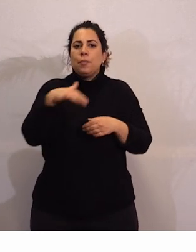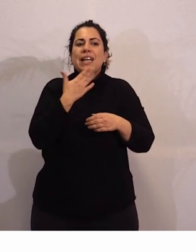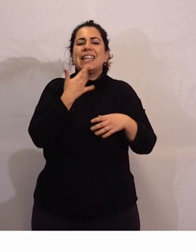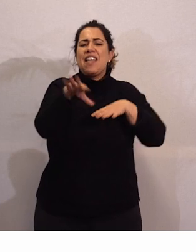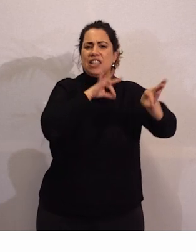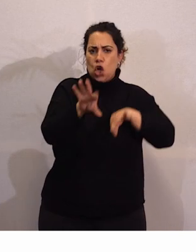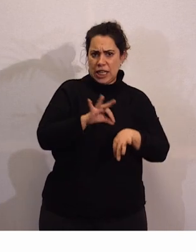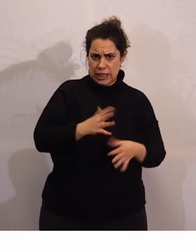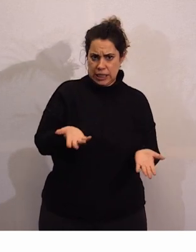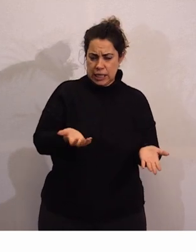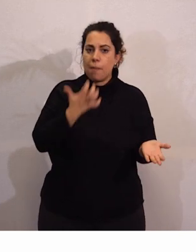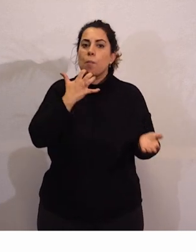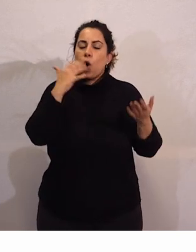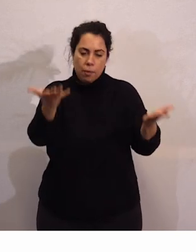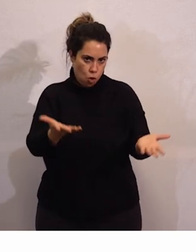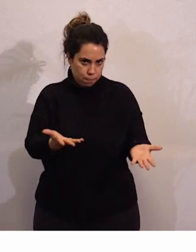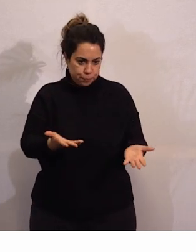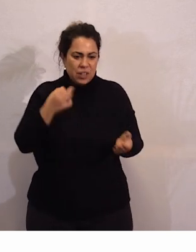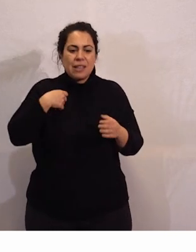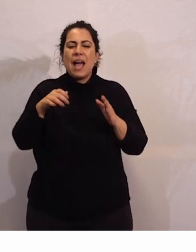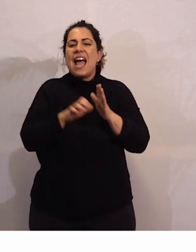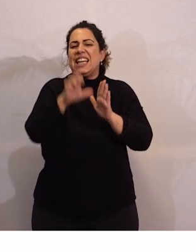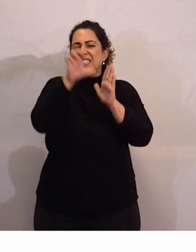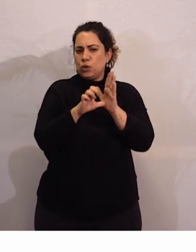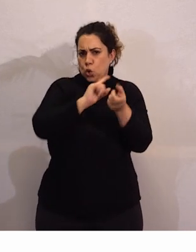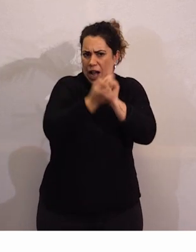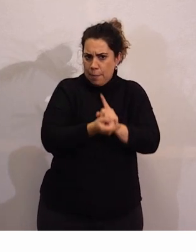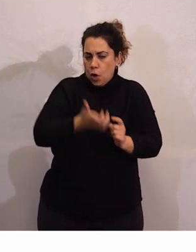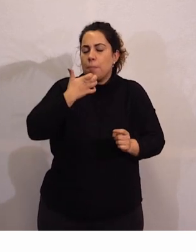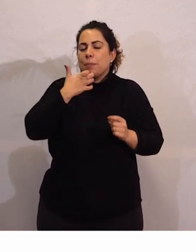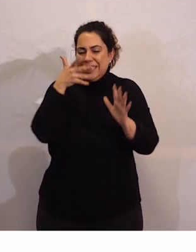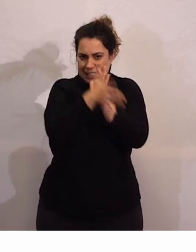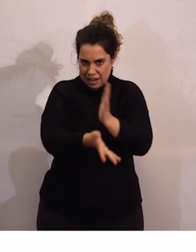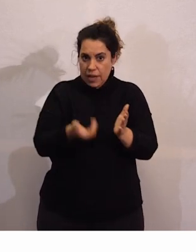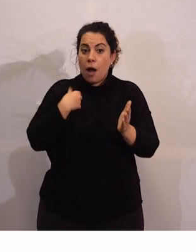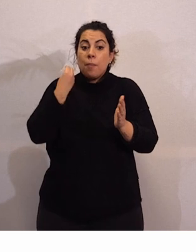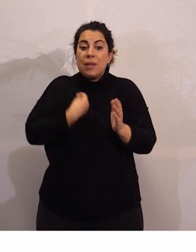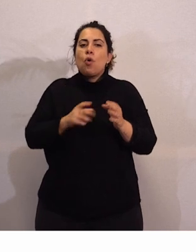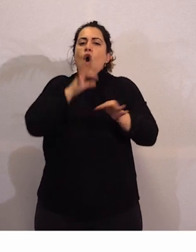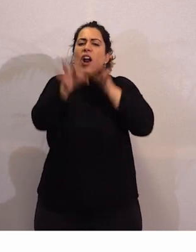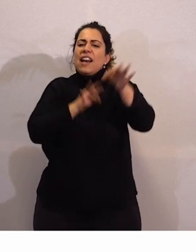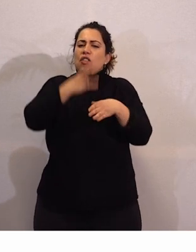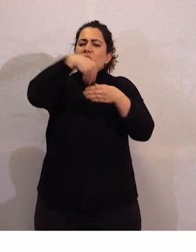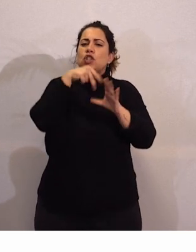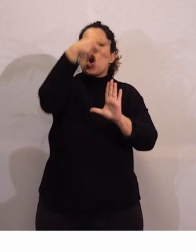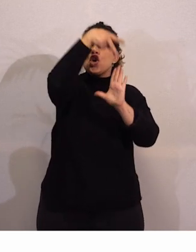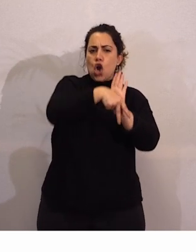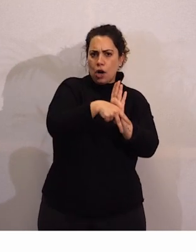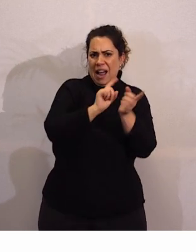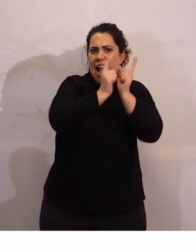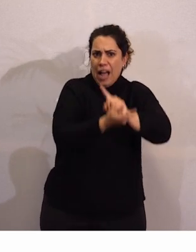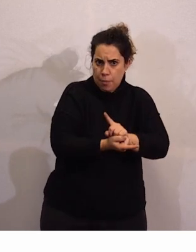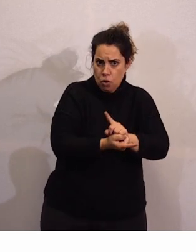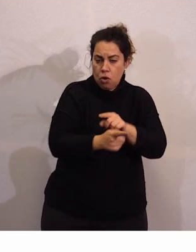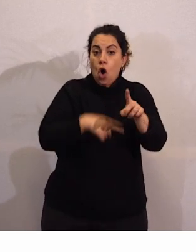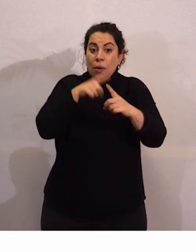ejemplo, que cambien los estatutos, es decir, las normas que sigue una organización para que así las